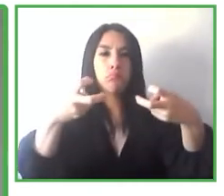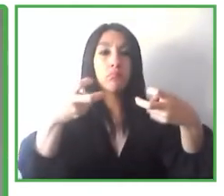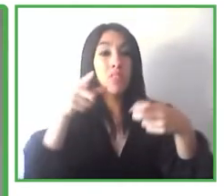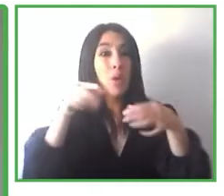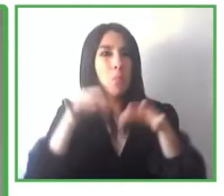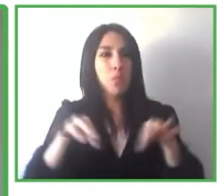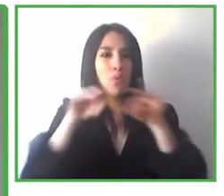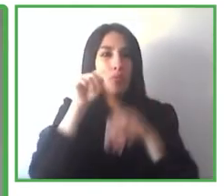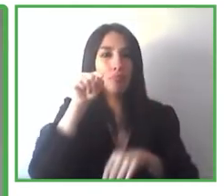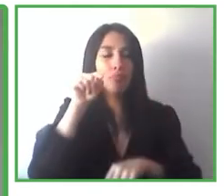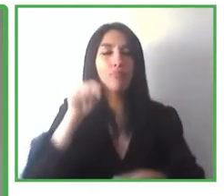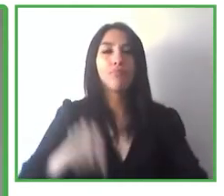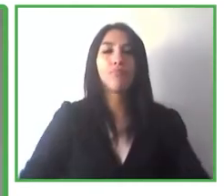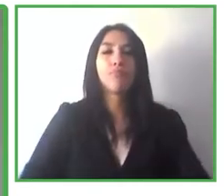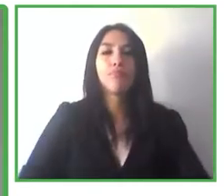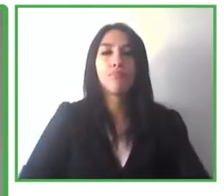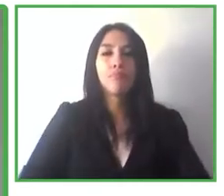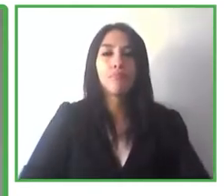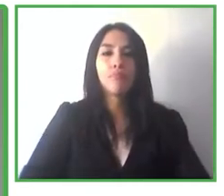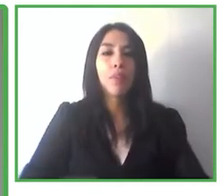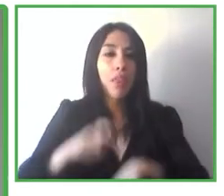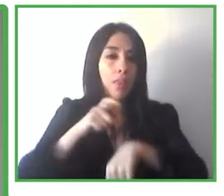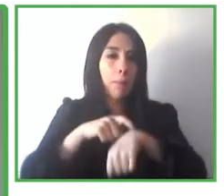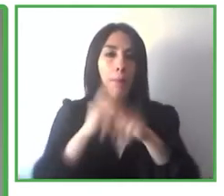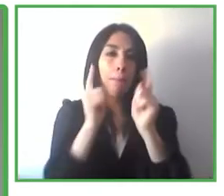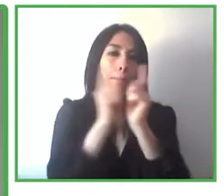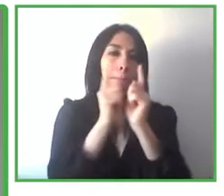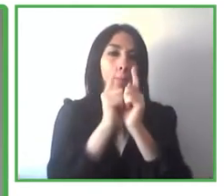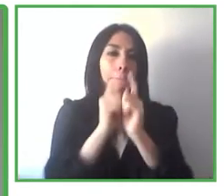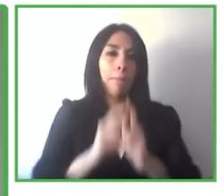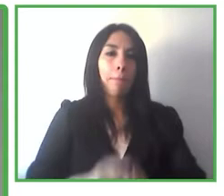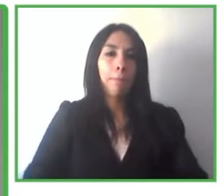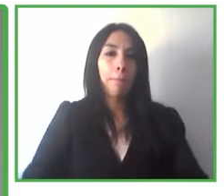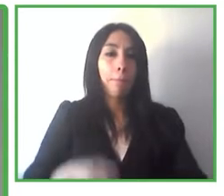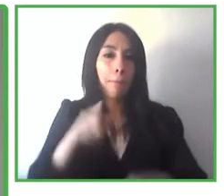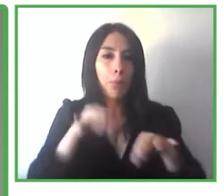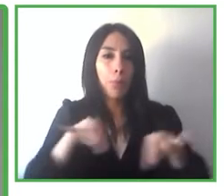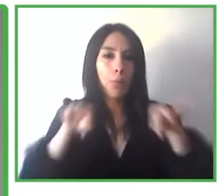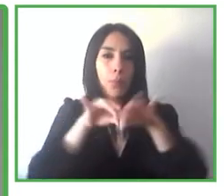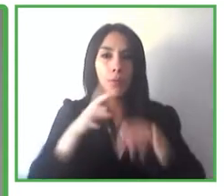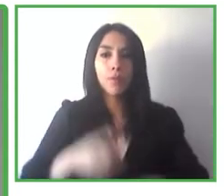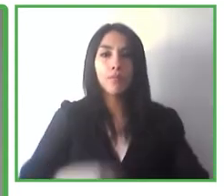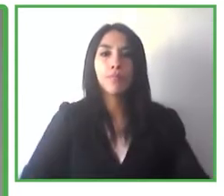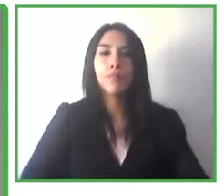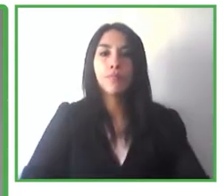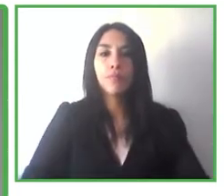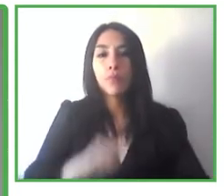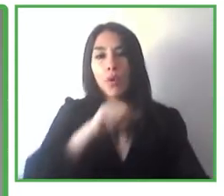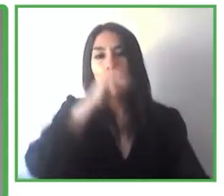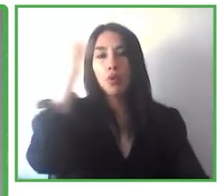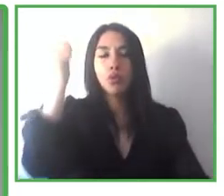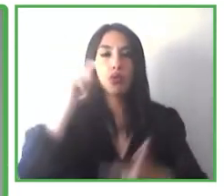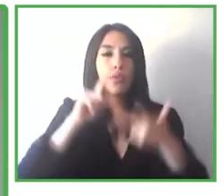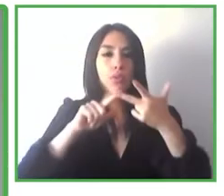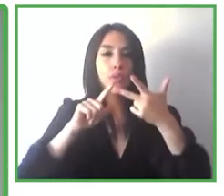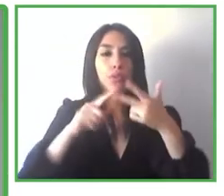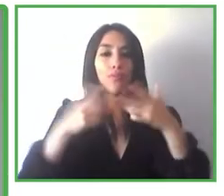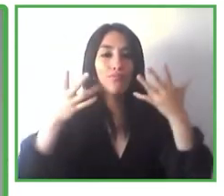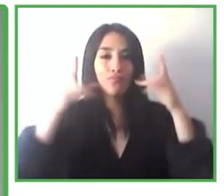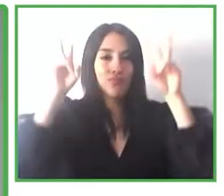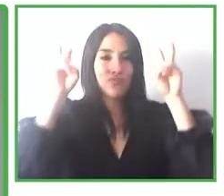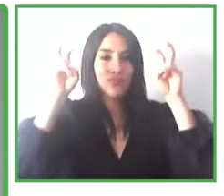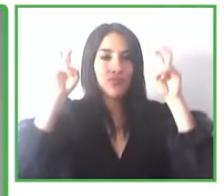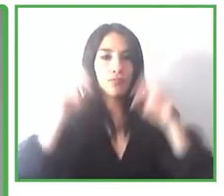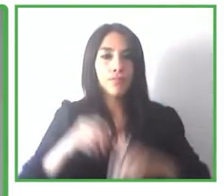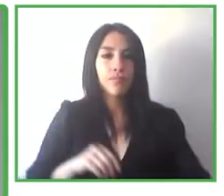muy, muy breve de tiempo. Hay otras tecnologías, como puede ser la realidad extendida, que incluiría la realidad virtual.